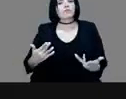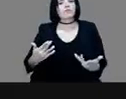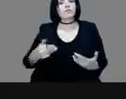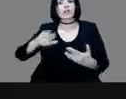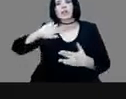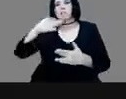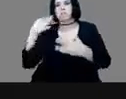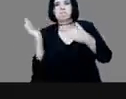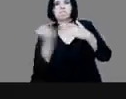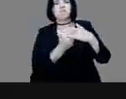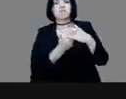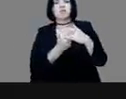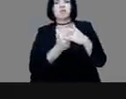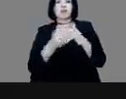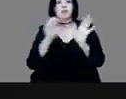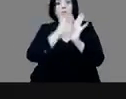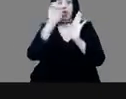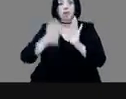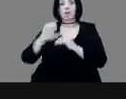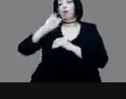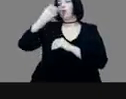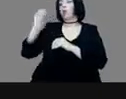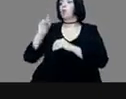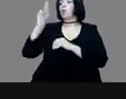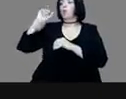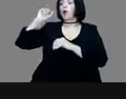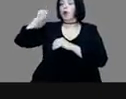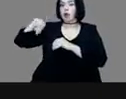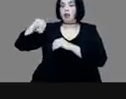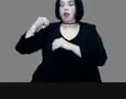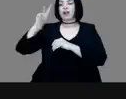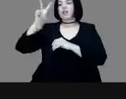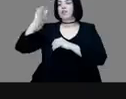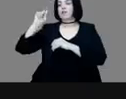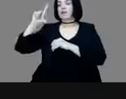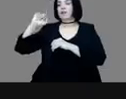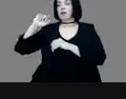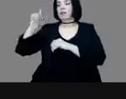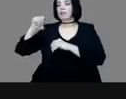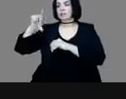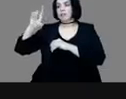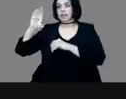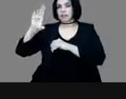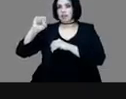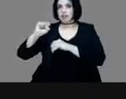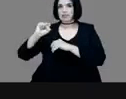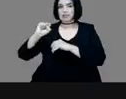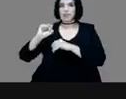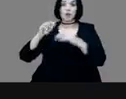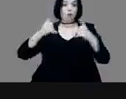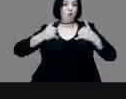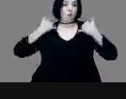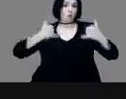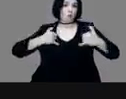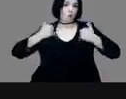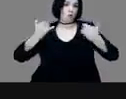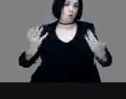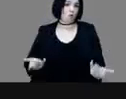por ejemplo, muere Juan Velázquez de León, uno de los capitanes, como yo decía, de Cortés, muy joven, por cierto.